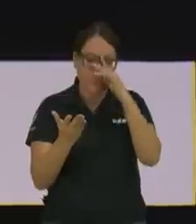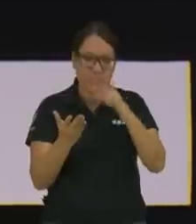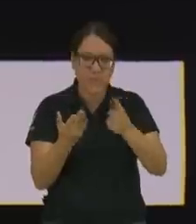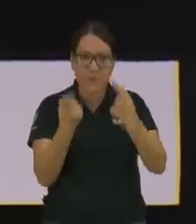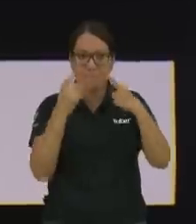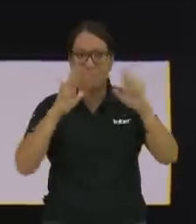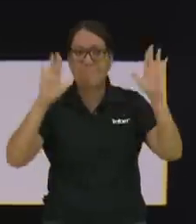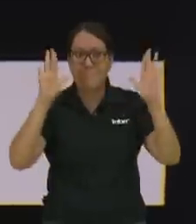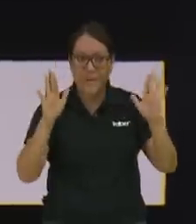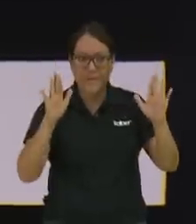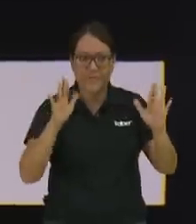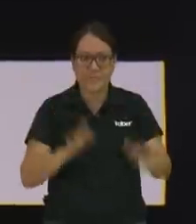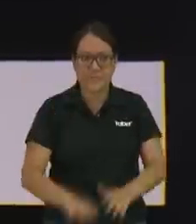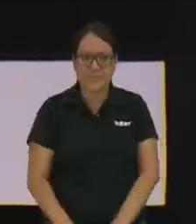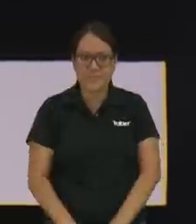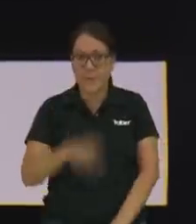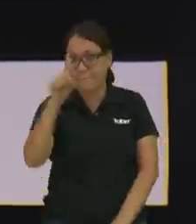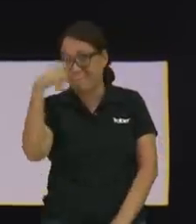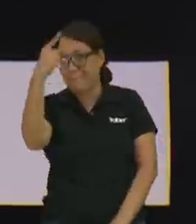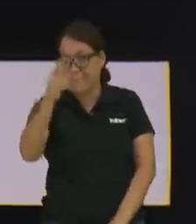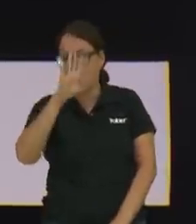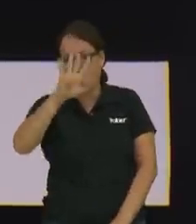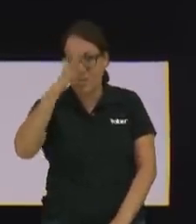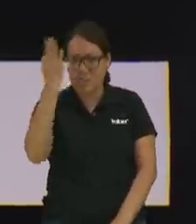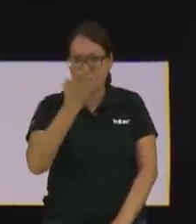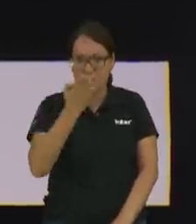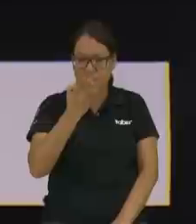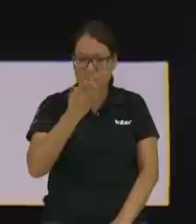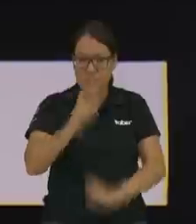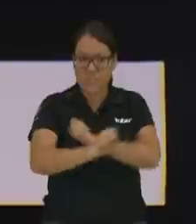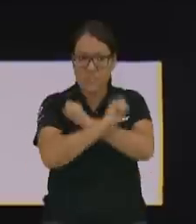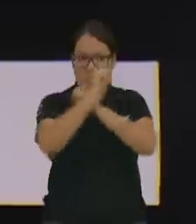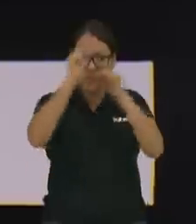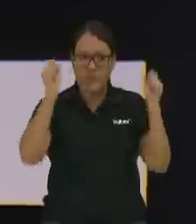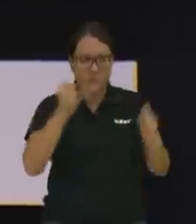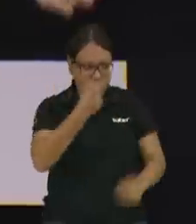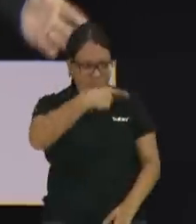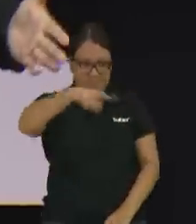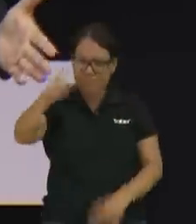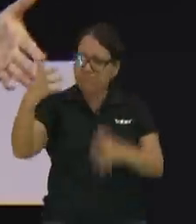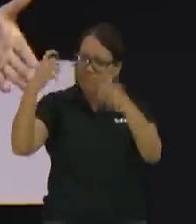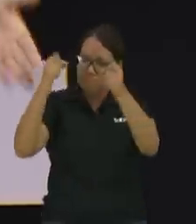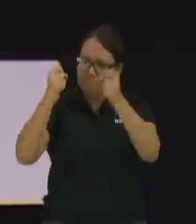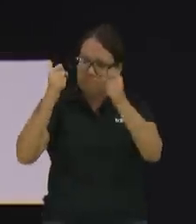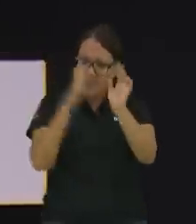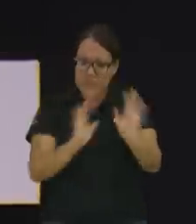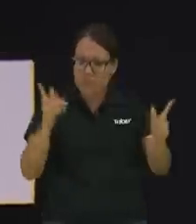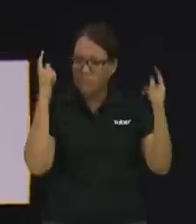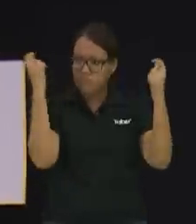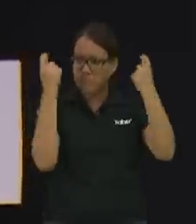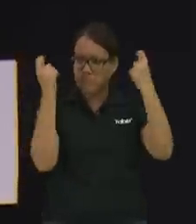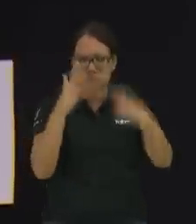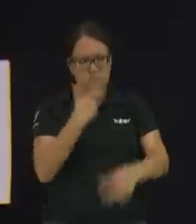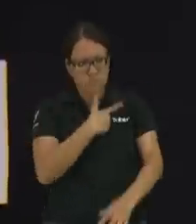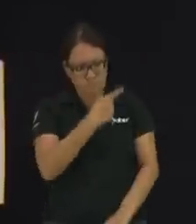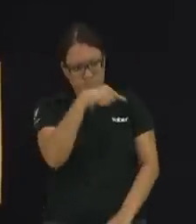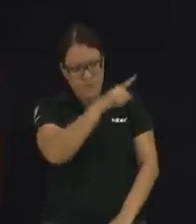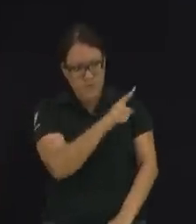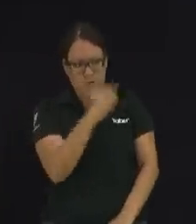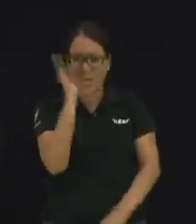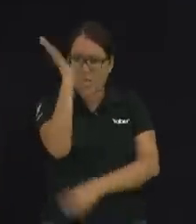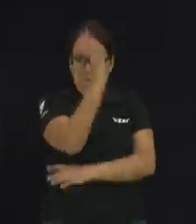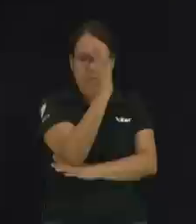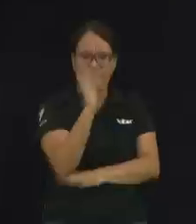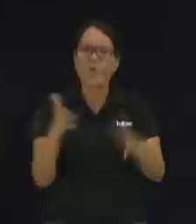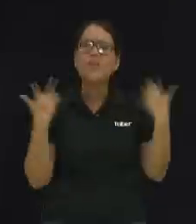Pero mis compañeros mañana a las cuatro y media de la mañana, como ahorita, se fue ya al otro para el centro de menores a celebrar ese Día del Niño, mientras predicamos también estamos haciendo.